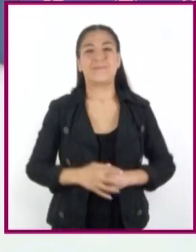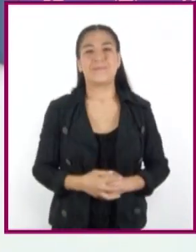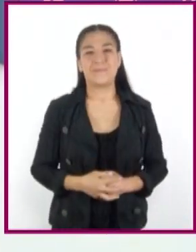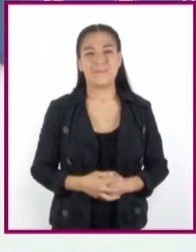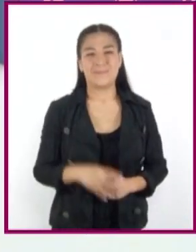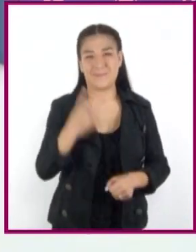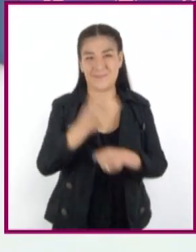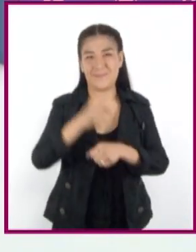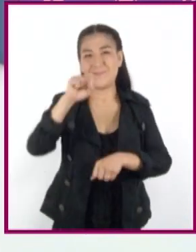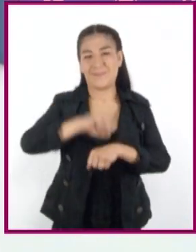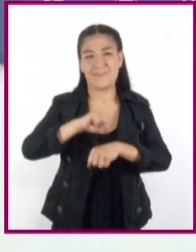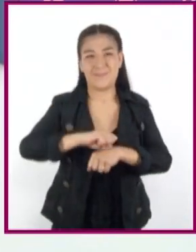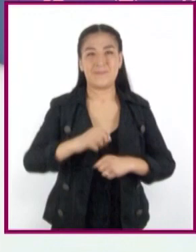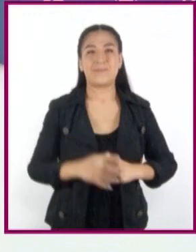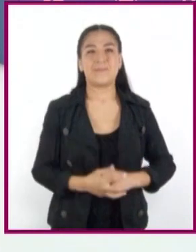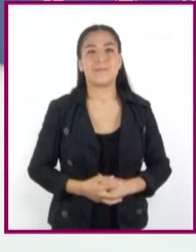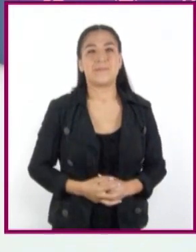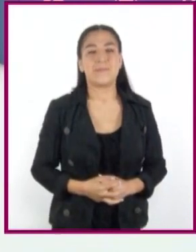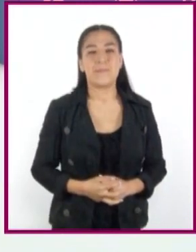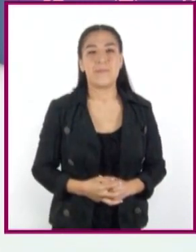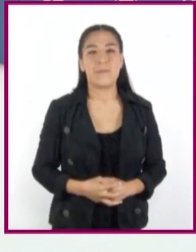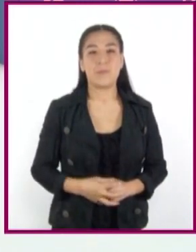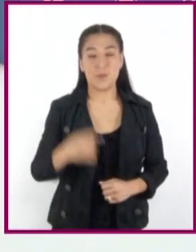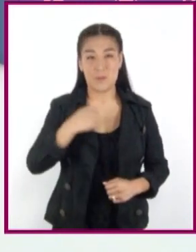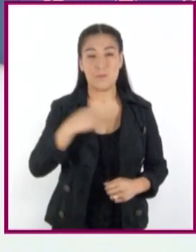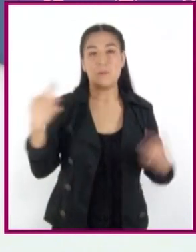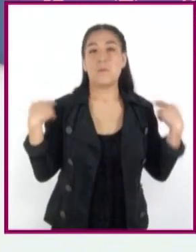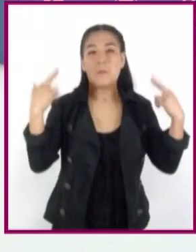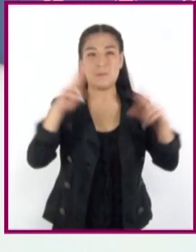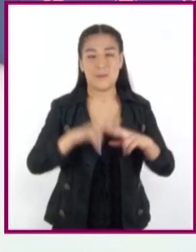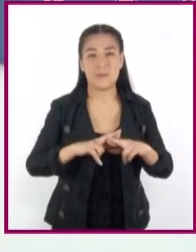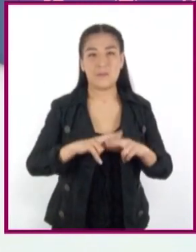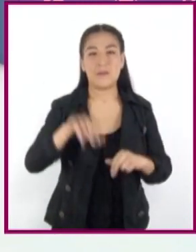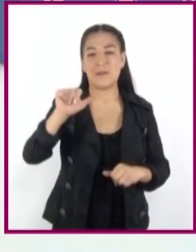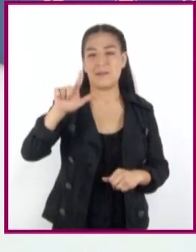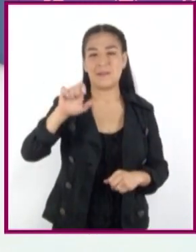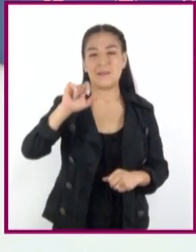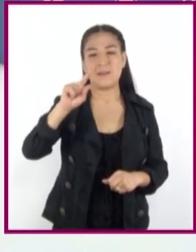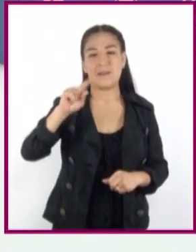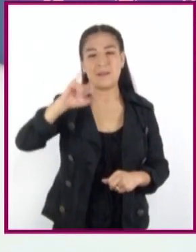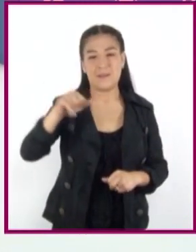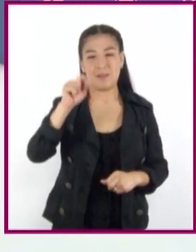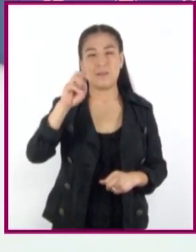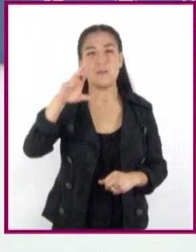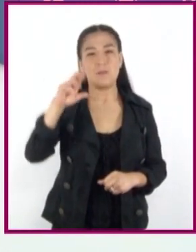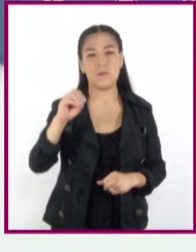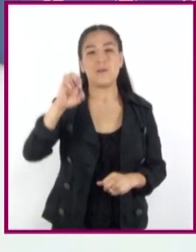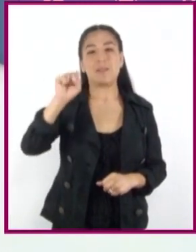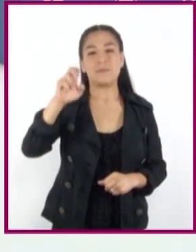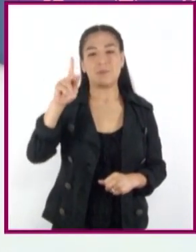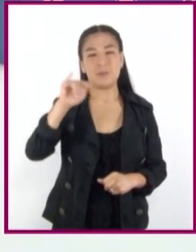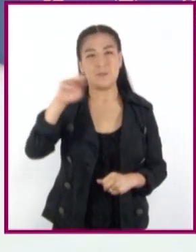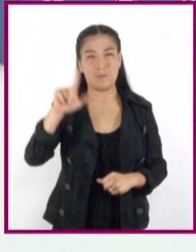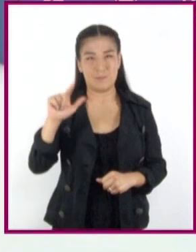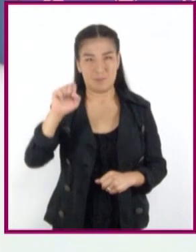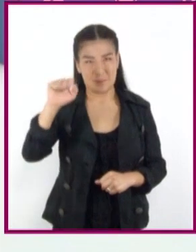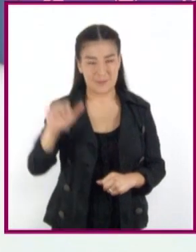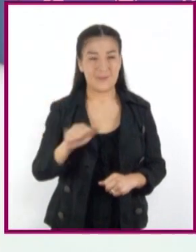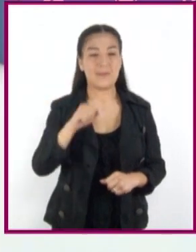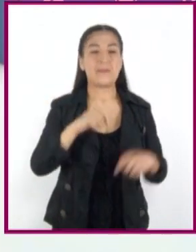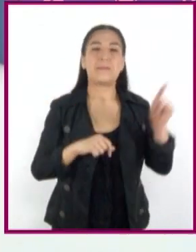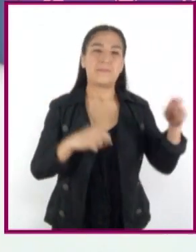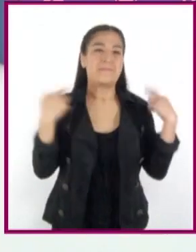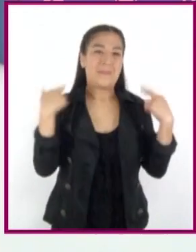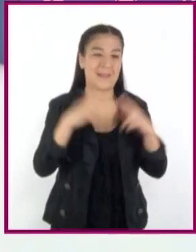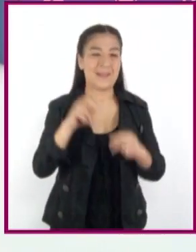ética de segundo grado. Yo soy el maestro Alejandro Espinosa. Acompaño a la maestra Diana Baltazar.